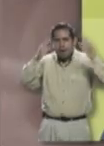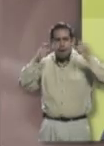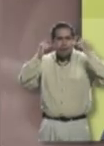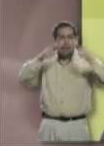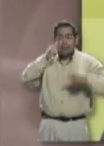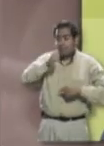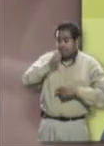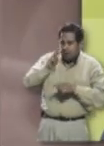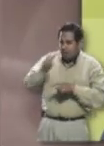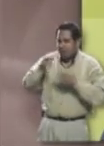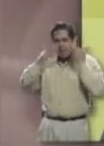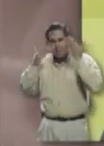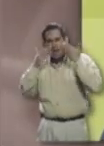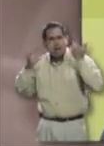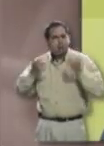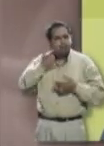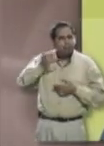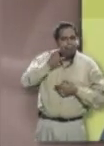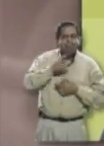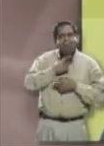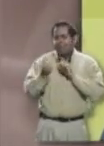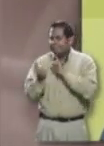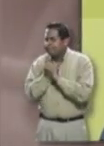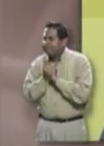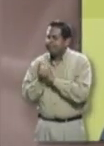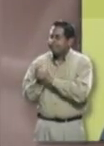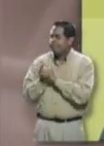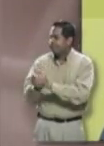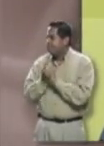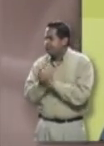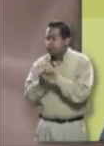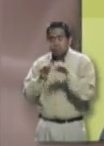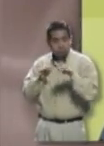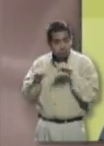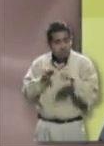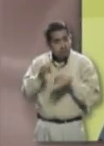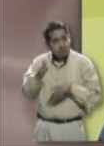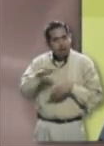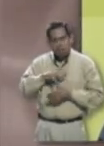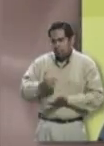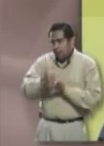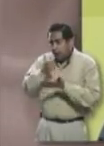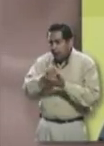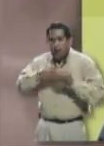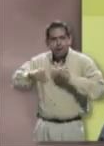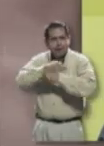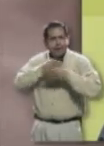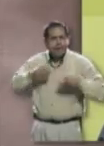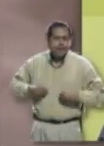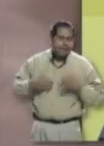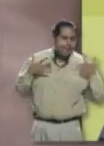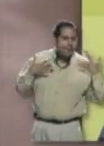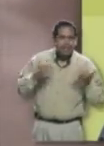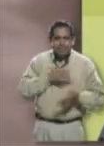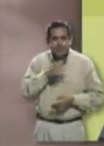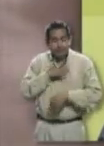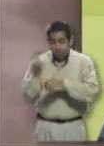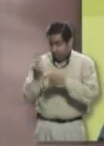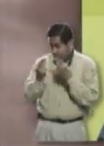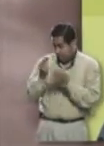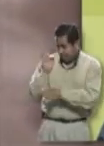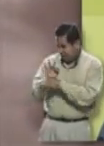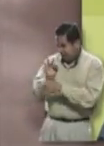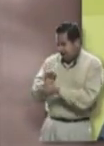de ser una persona amable, una persona que me gusta trabajar, que me gusta ayudar a toda gente que lo